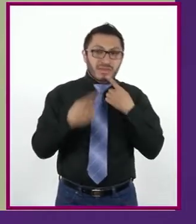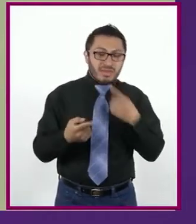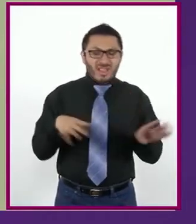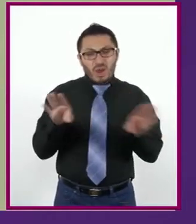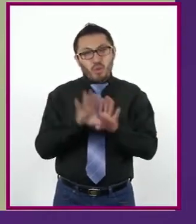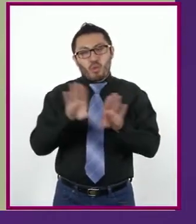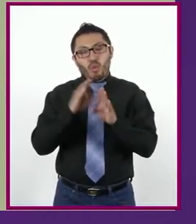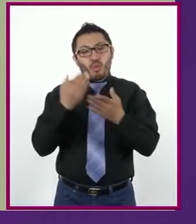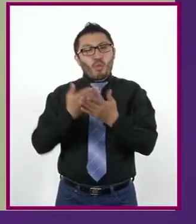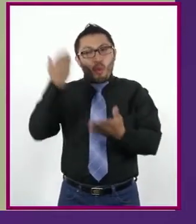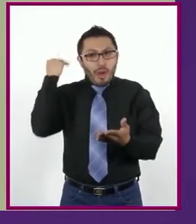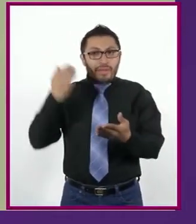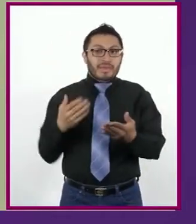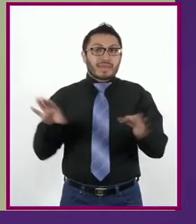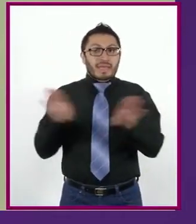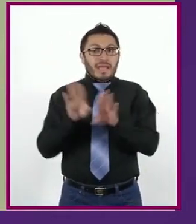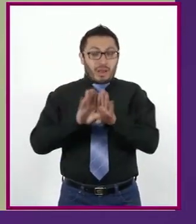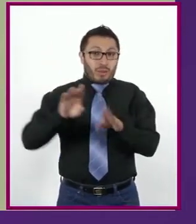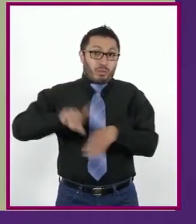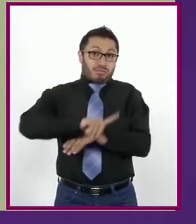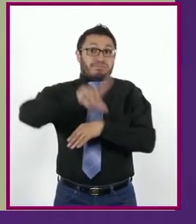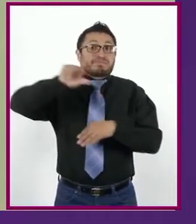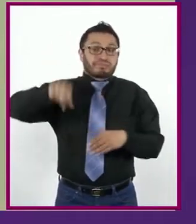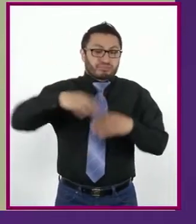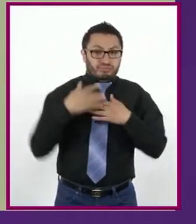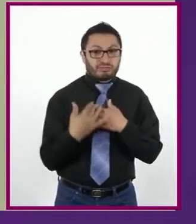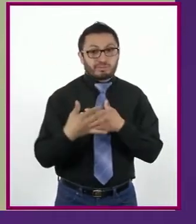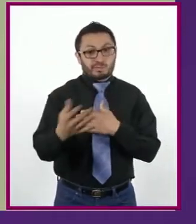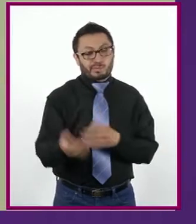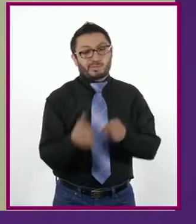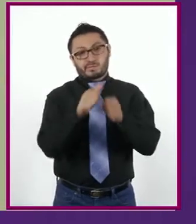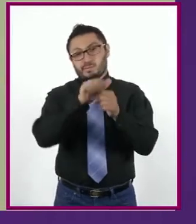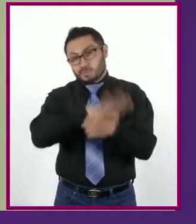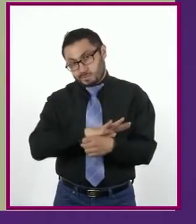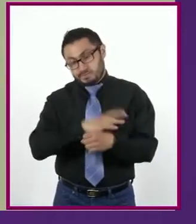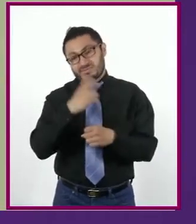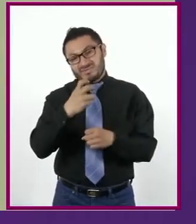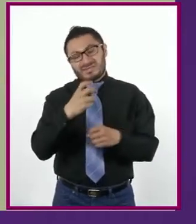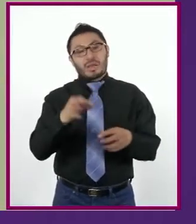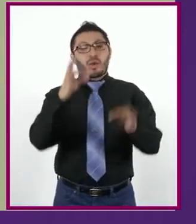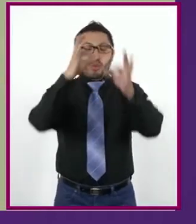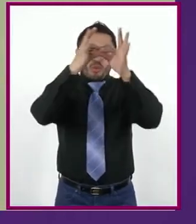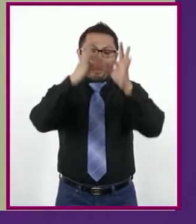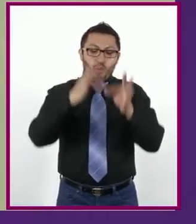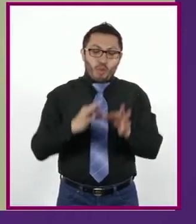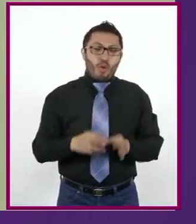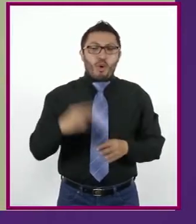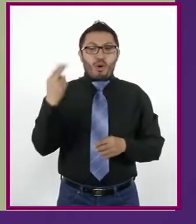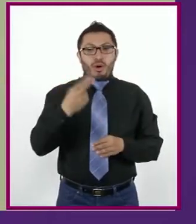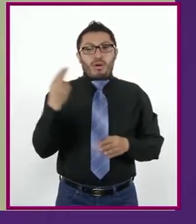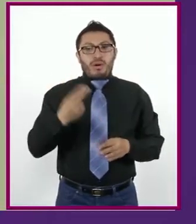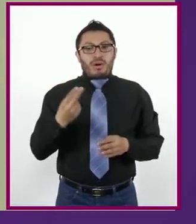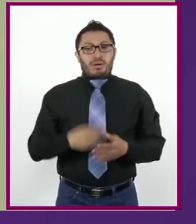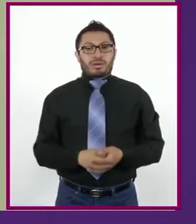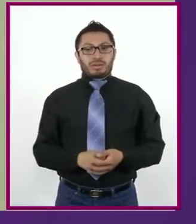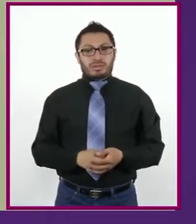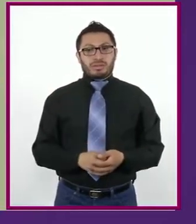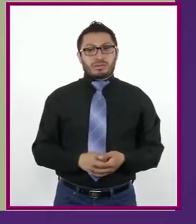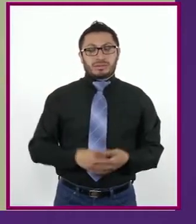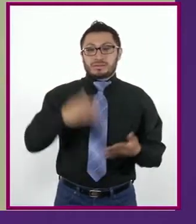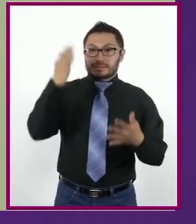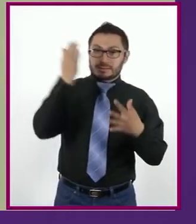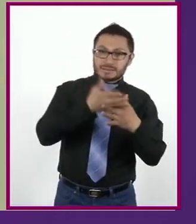era antes y después de la pandemia COVID-19 la satisfacción de estas necesidades. La